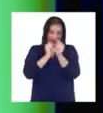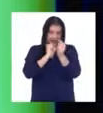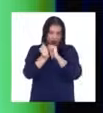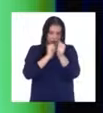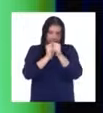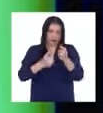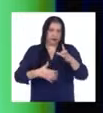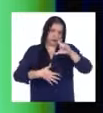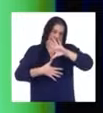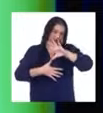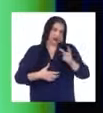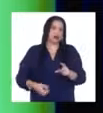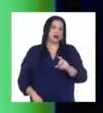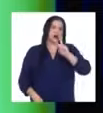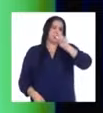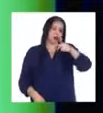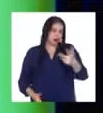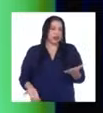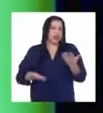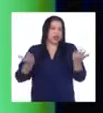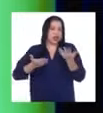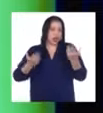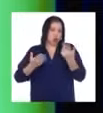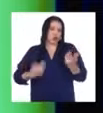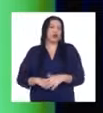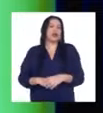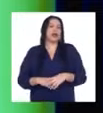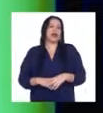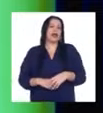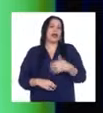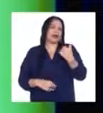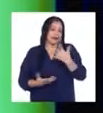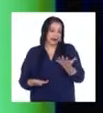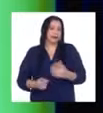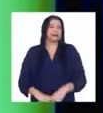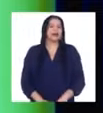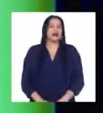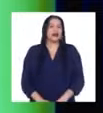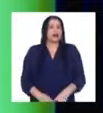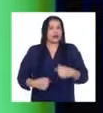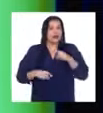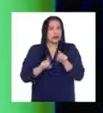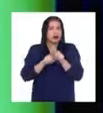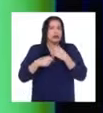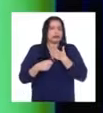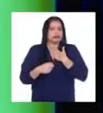en Argentina. También temerosa.